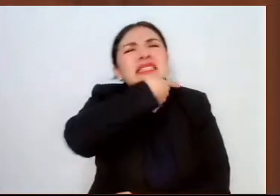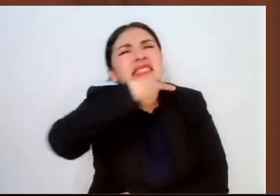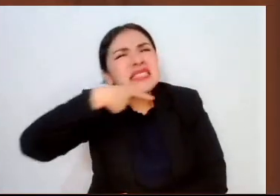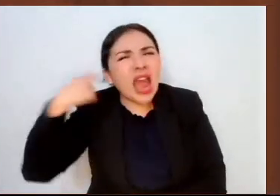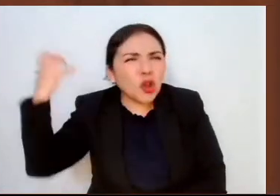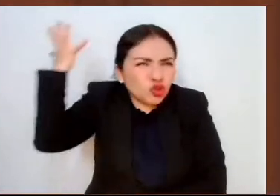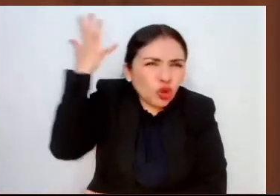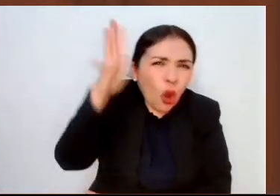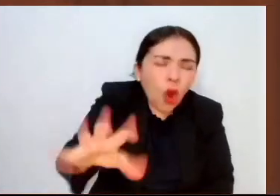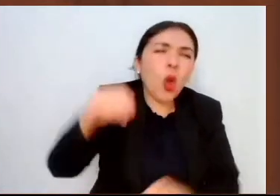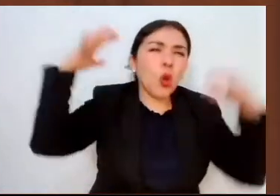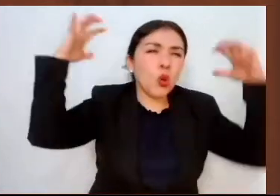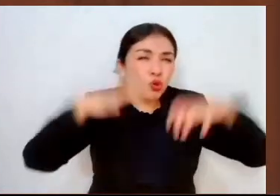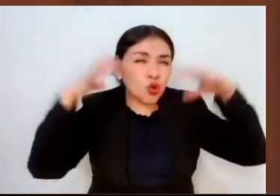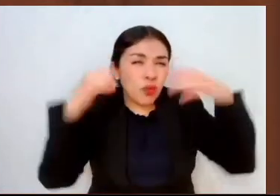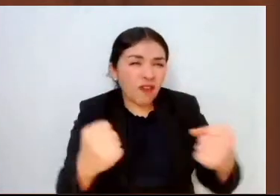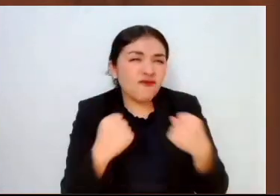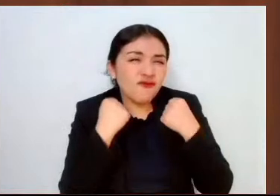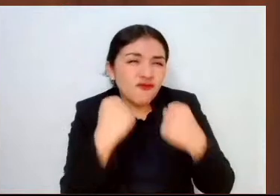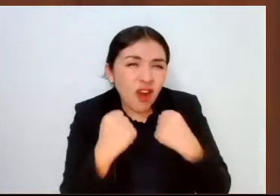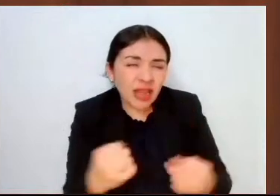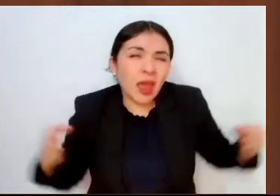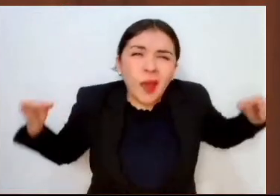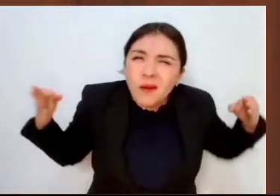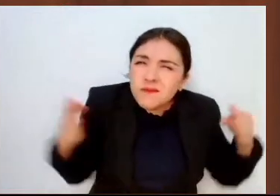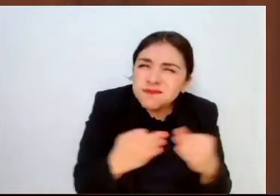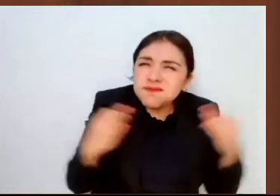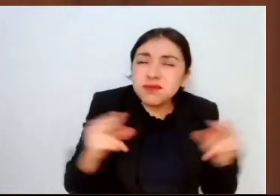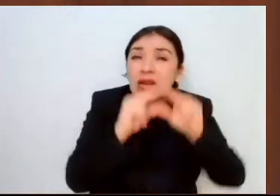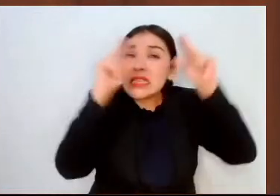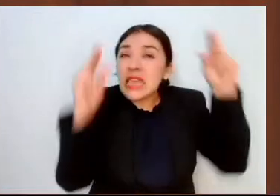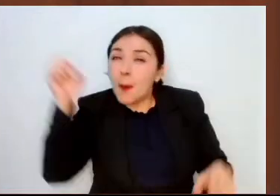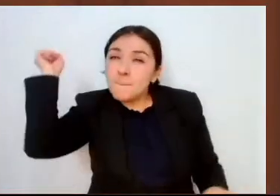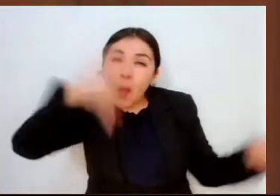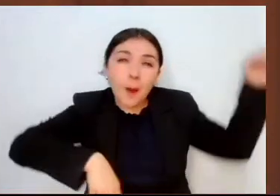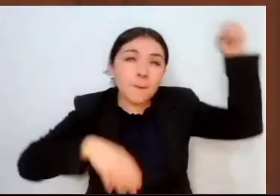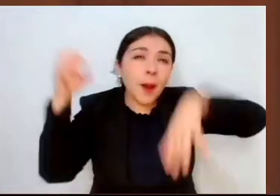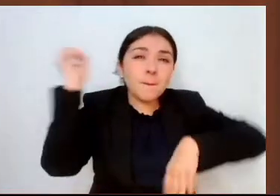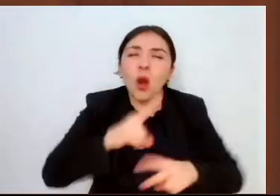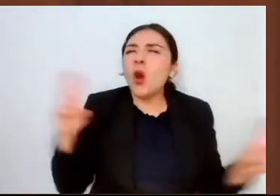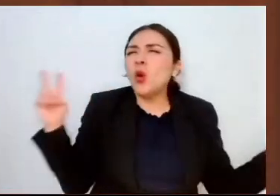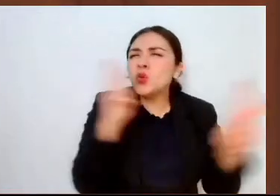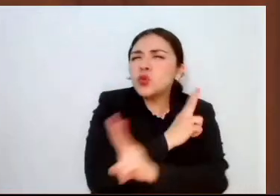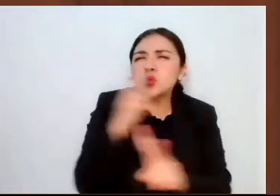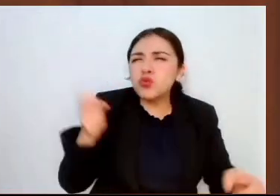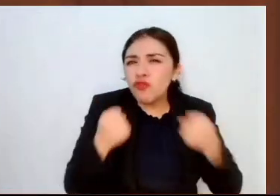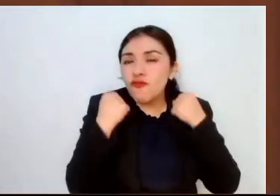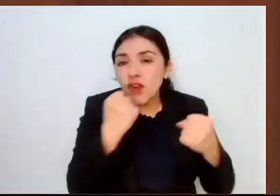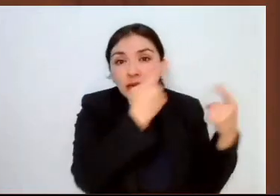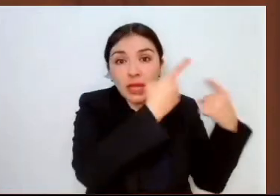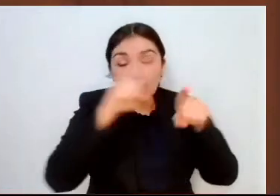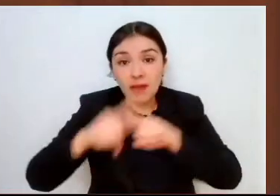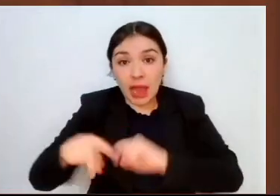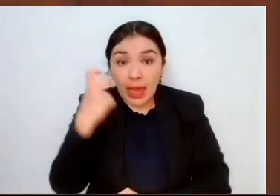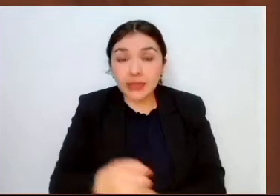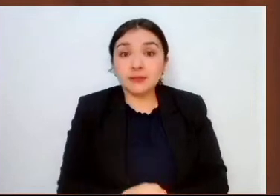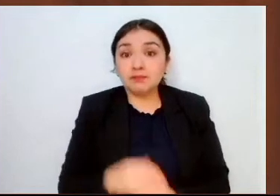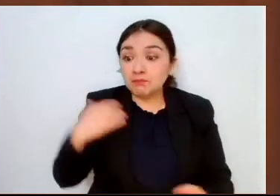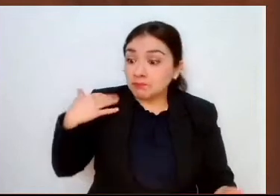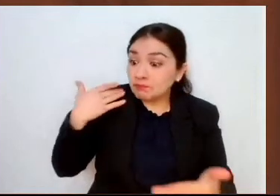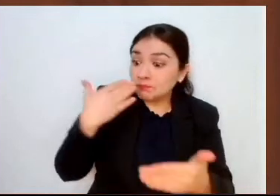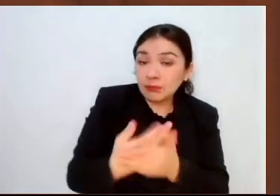excesos de lluvia, heladas, granizo, vientos excesivos, entre otros. En lo que va de la